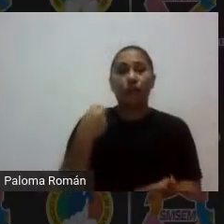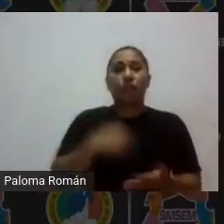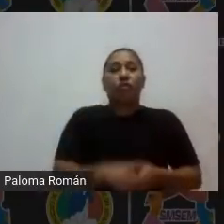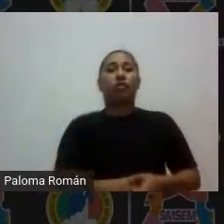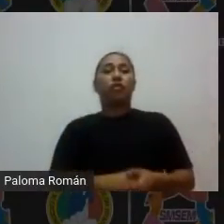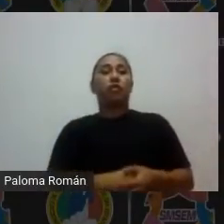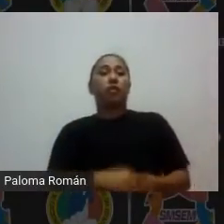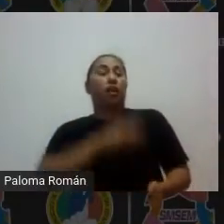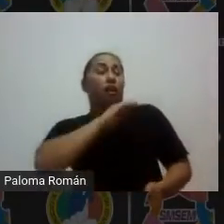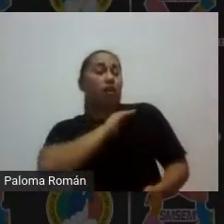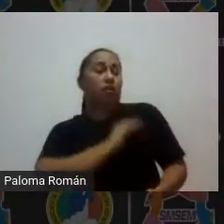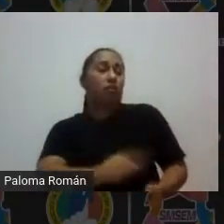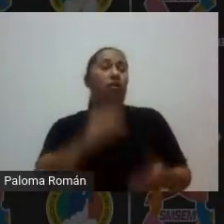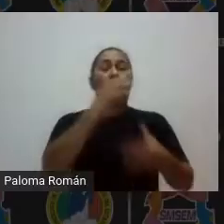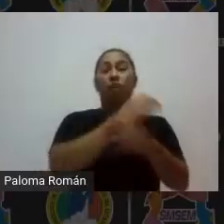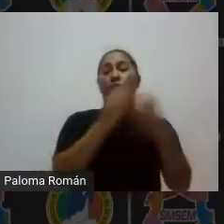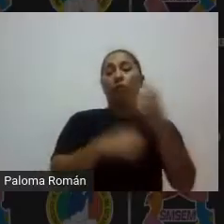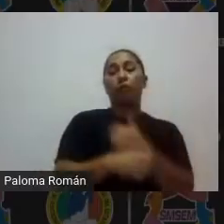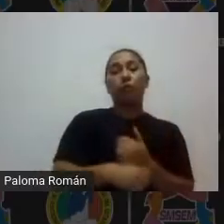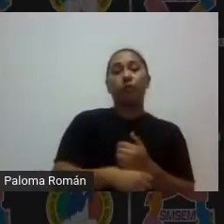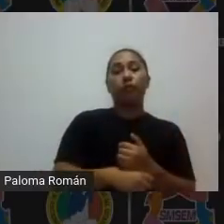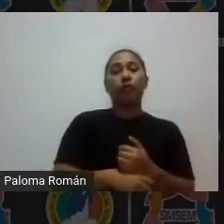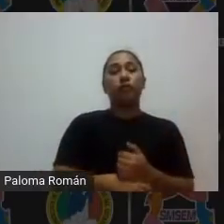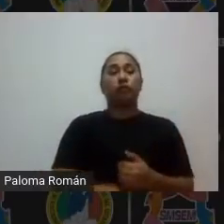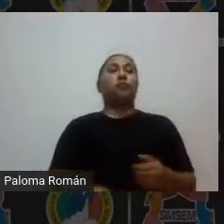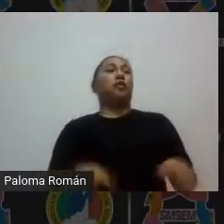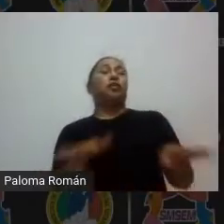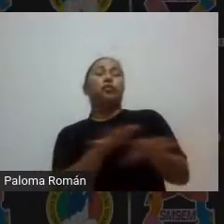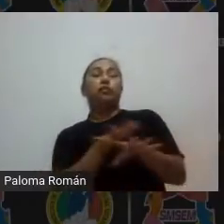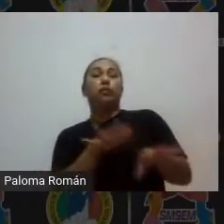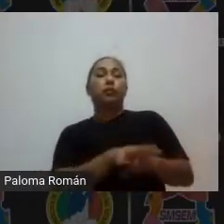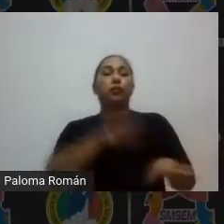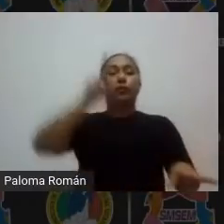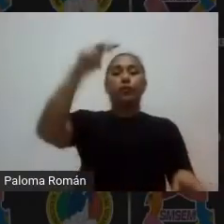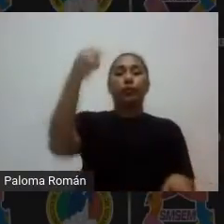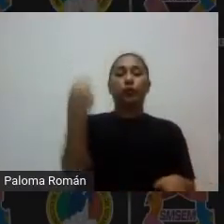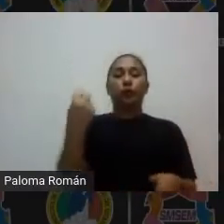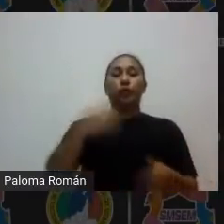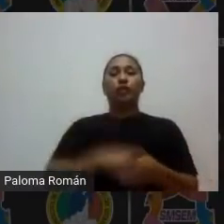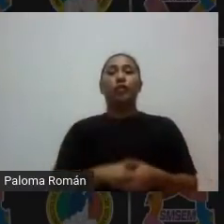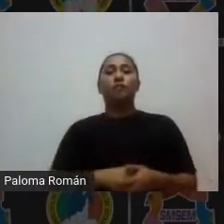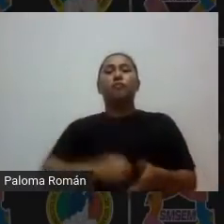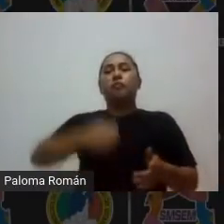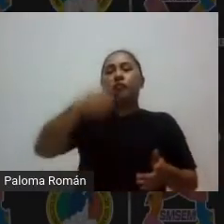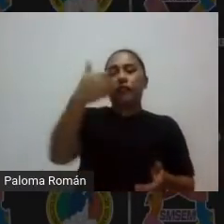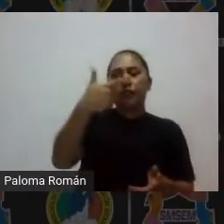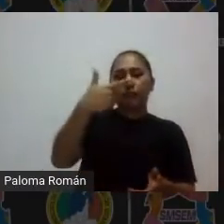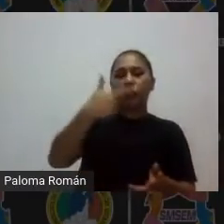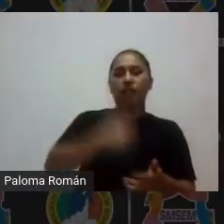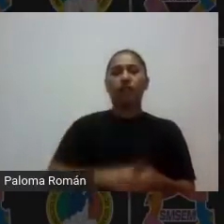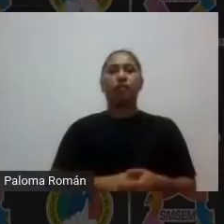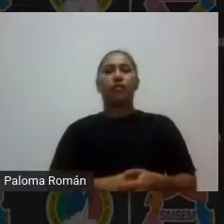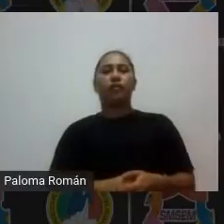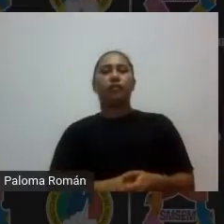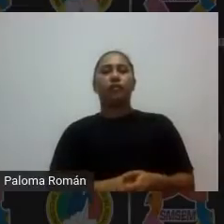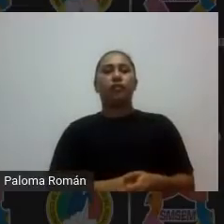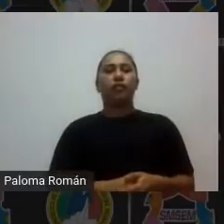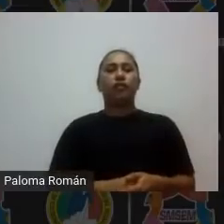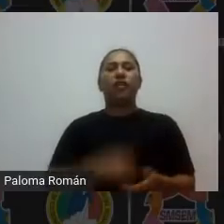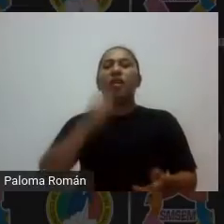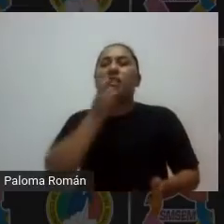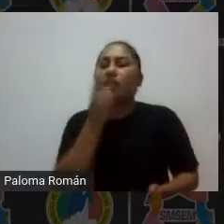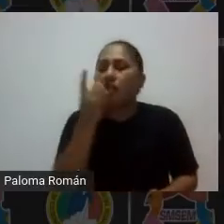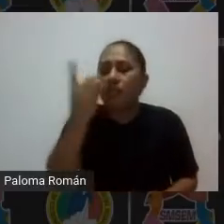no le puedo pedir cosas de sobre todo de tecnología si siete definenme por favor